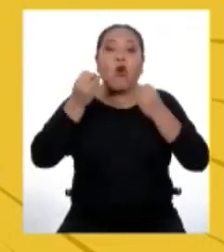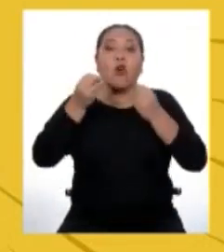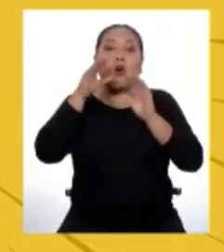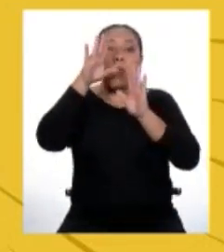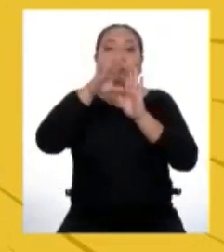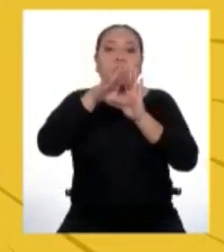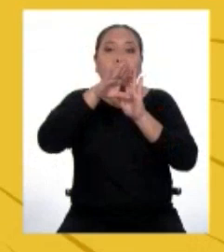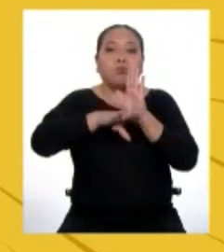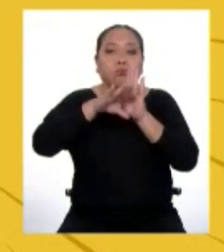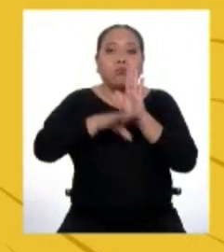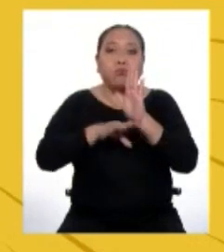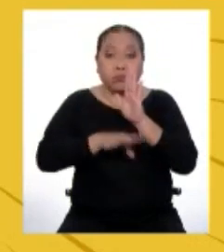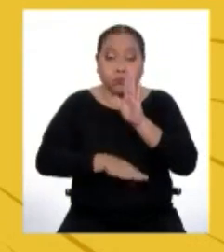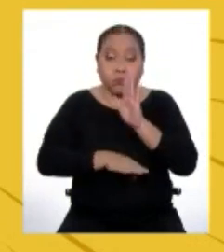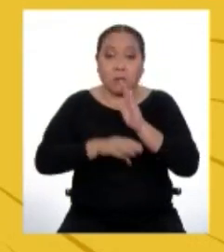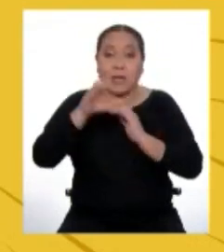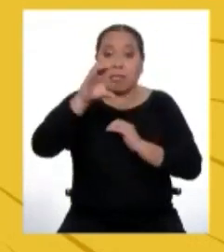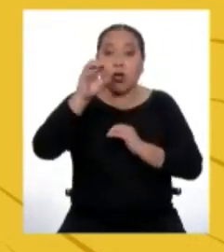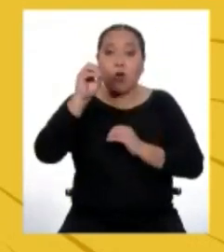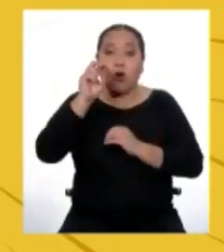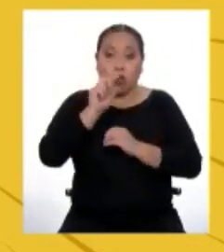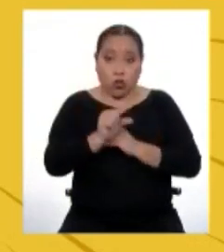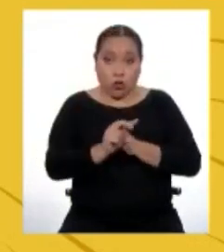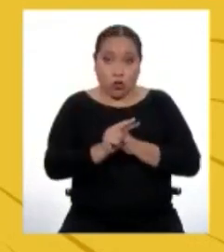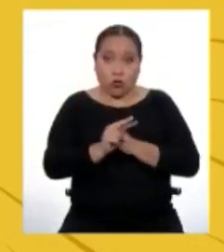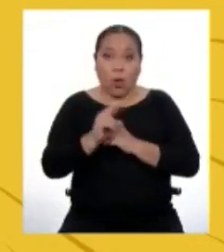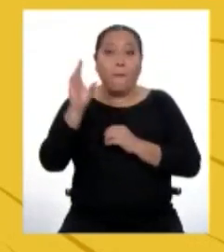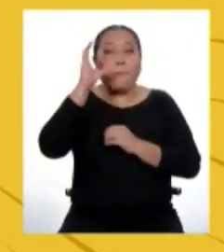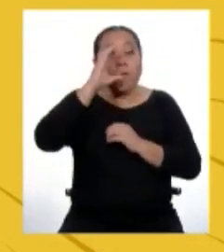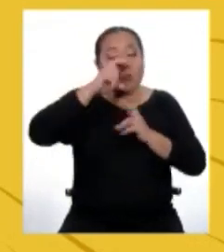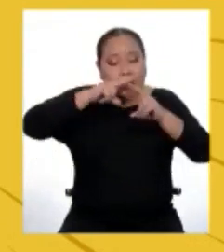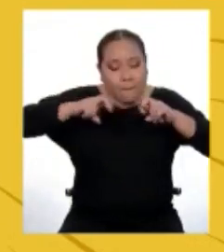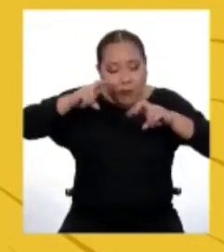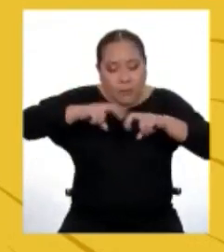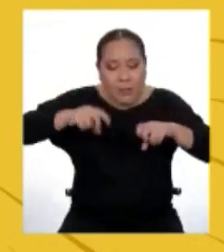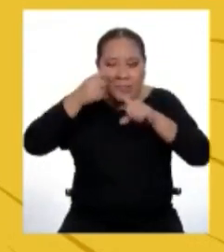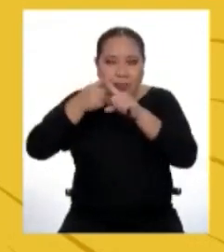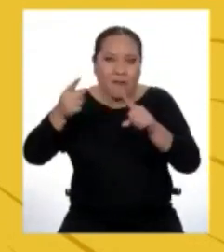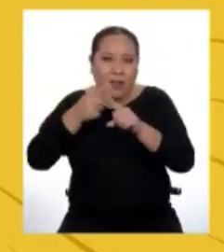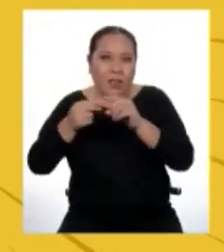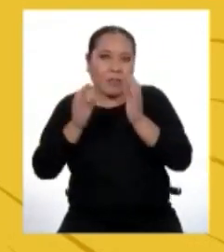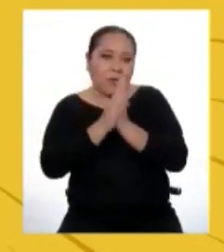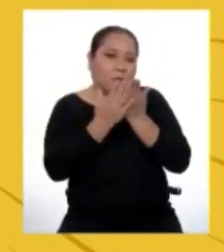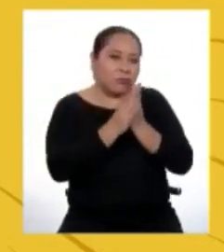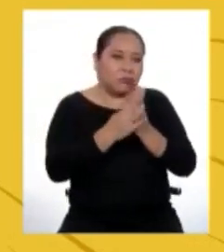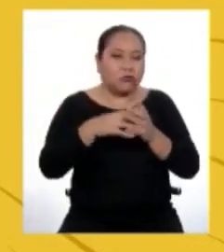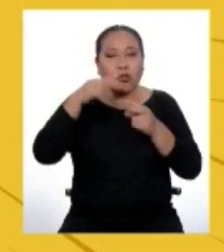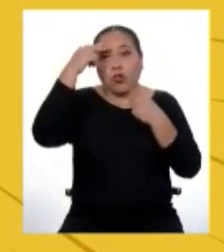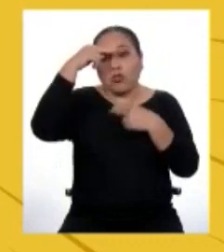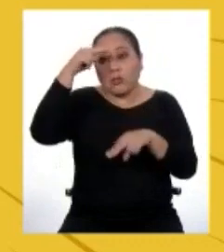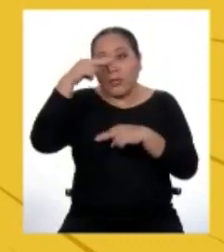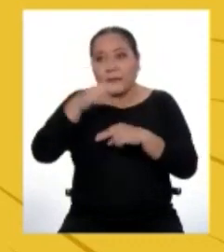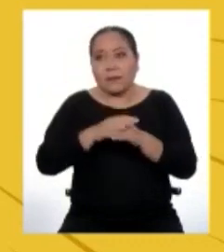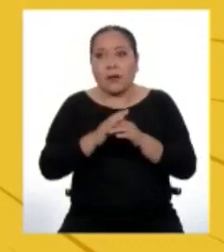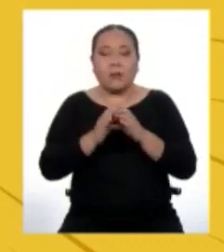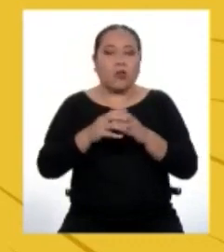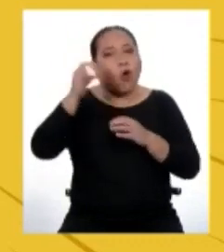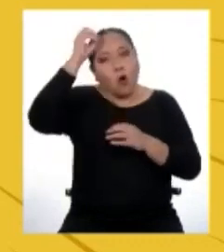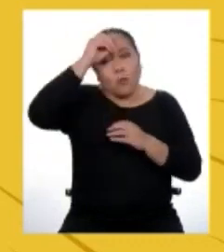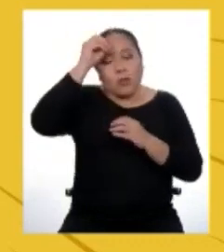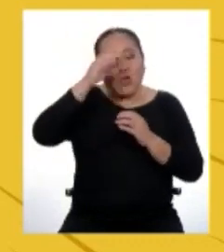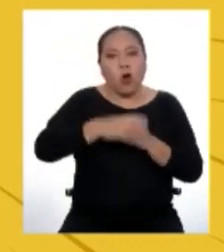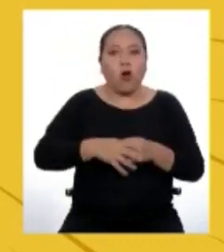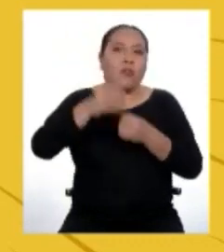sostenible las emisiones de dióxido de carbono. Busquen información en diversos tipos de textos, como noticias, artículos de opinión,